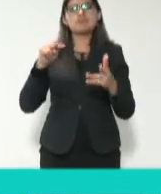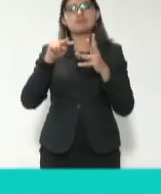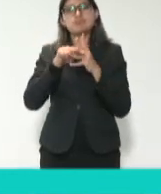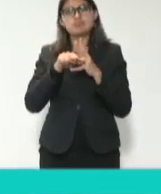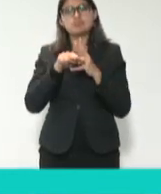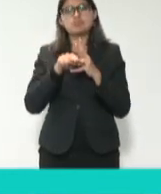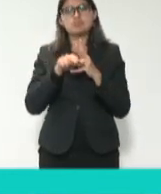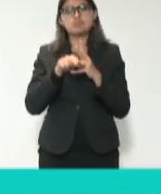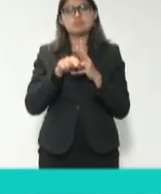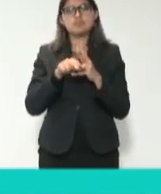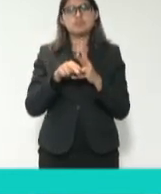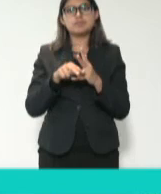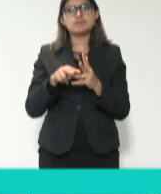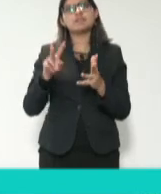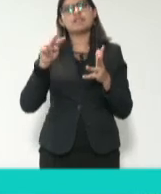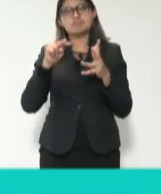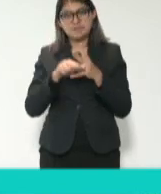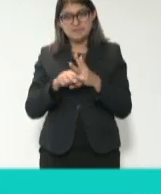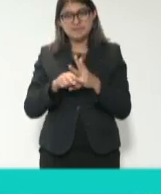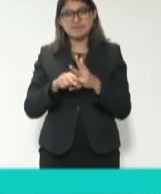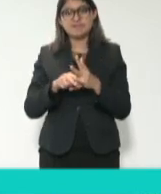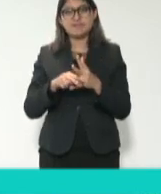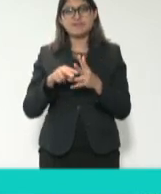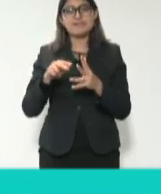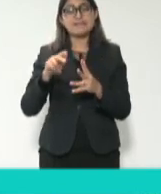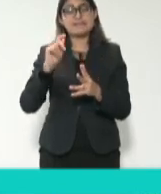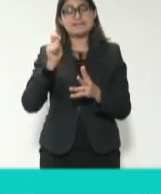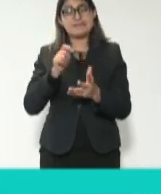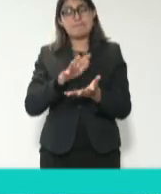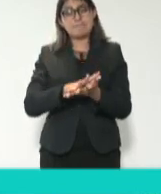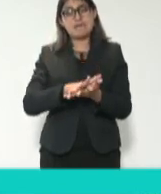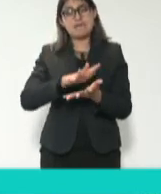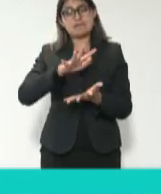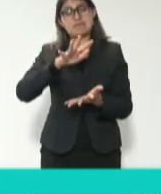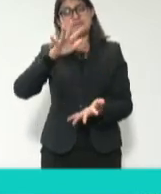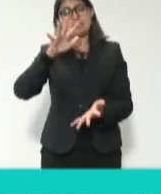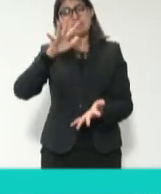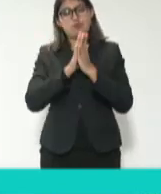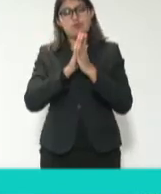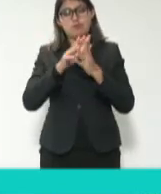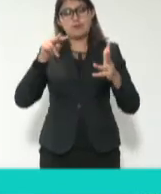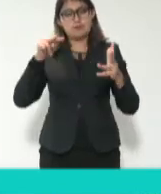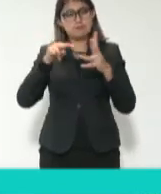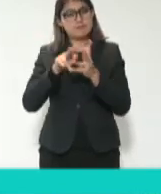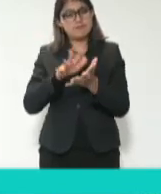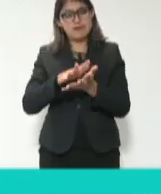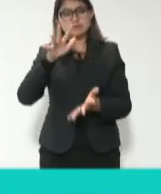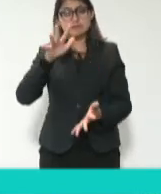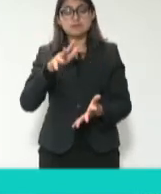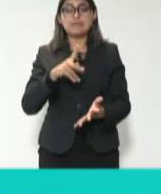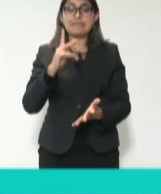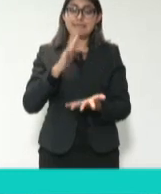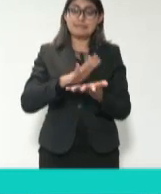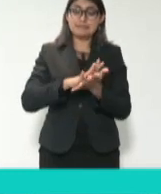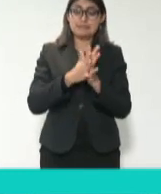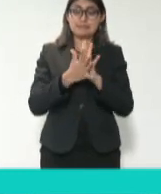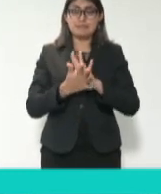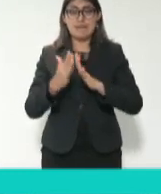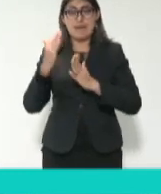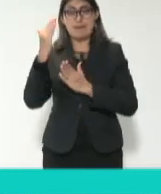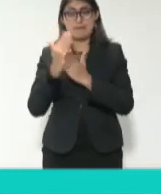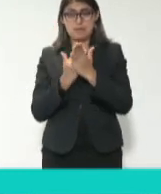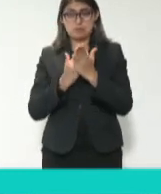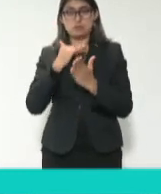mucho más transparencia y menos corrupción. Pero también se ha señalado que habría que agregar elementos